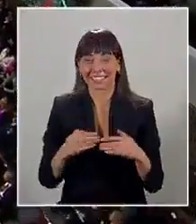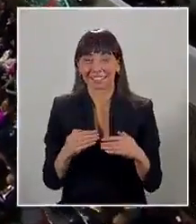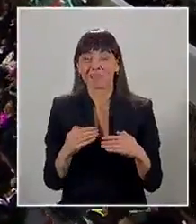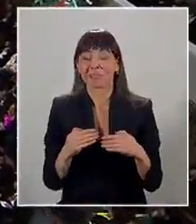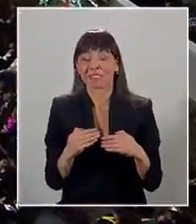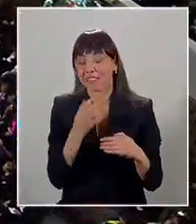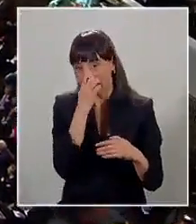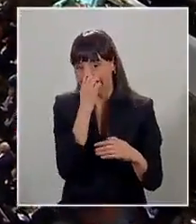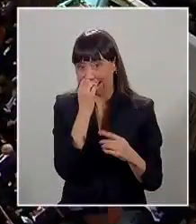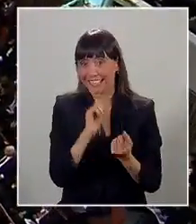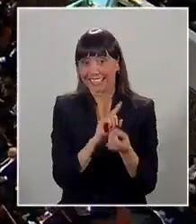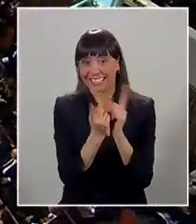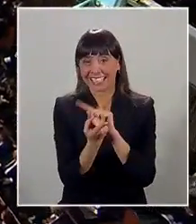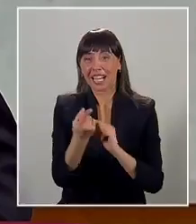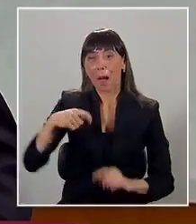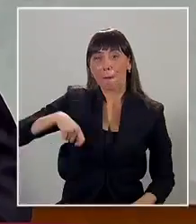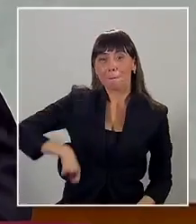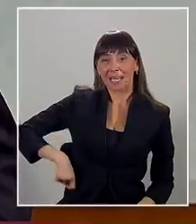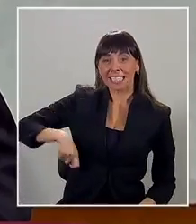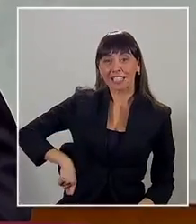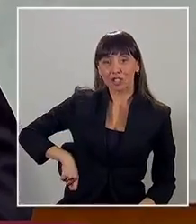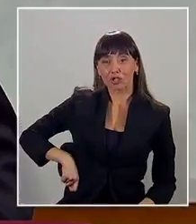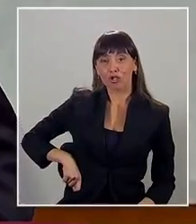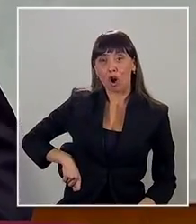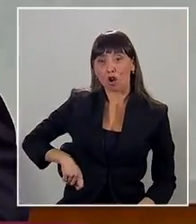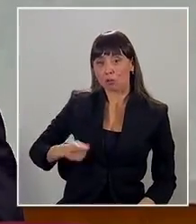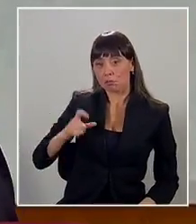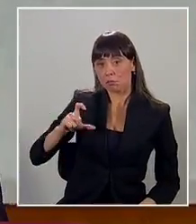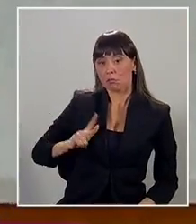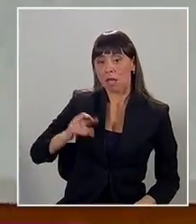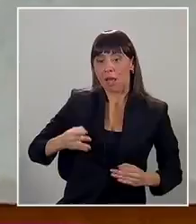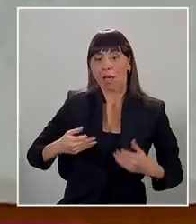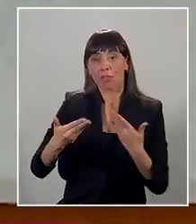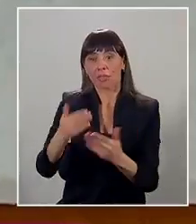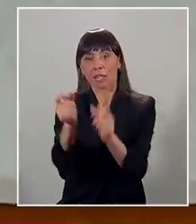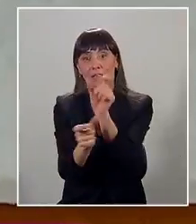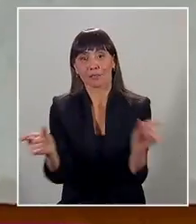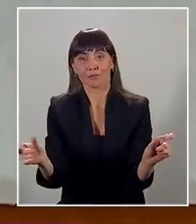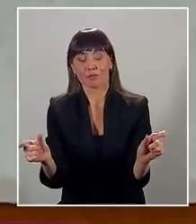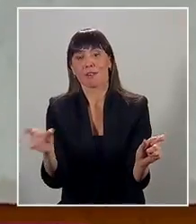Hacia pensiones dignas para nuestros compatriotas.